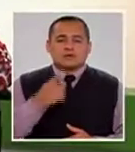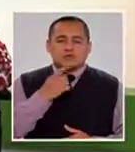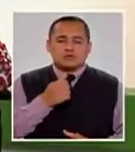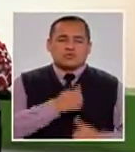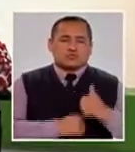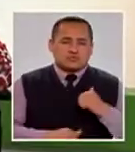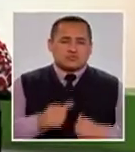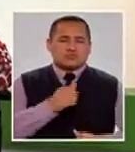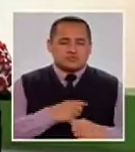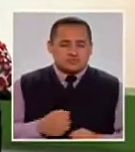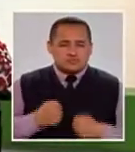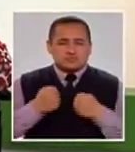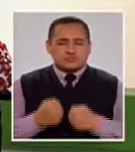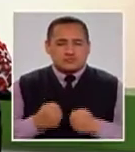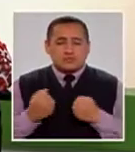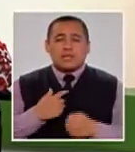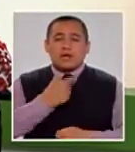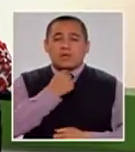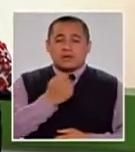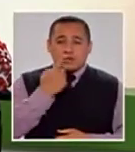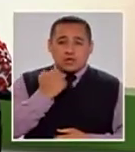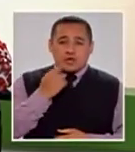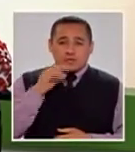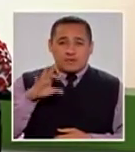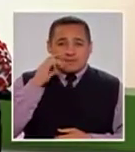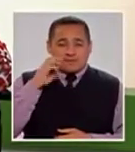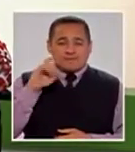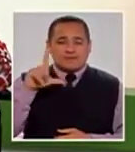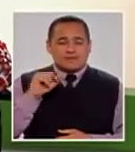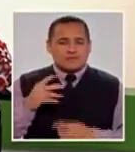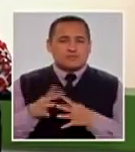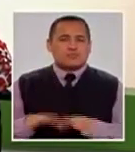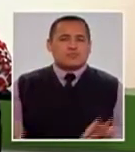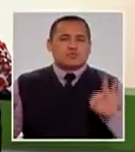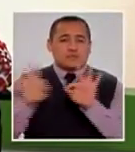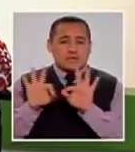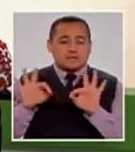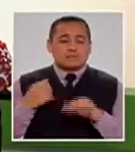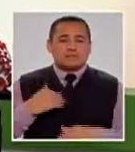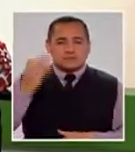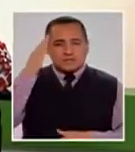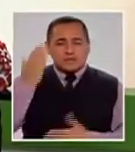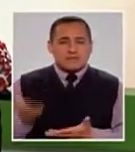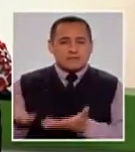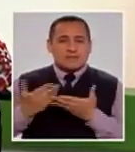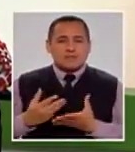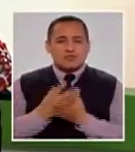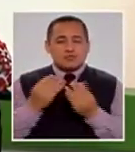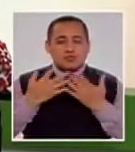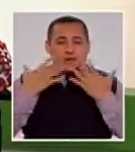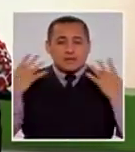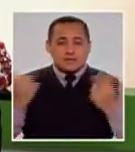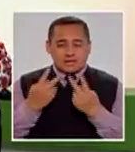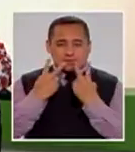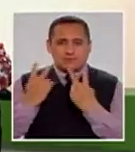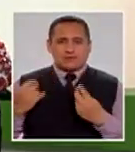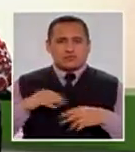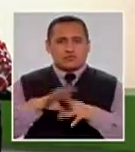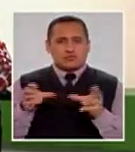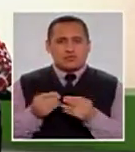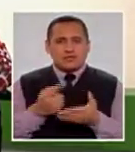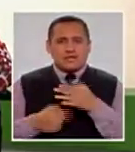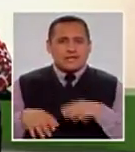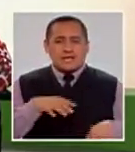La abnegación del señor Fidel, abuelito de Emanuel, es realmente muy, muy importante. Nos da mucha alegría haber visto